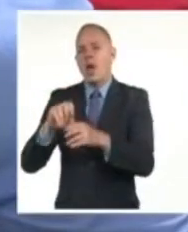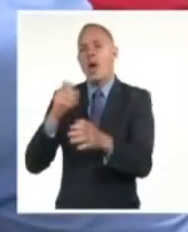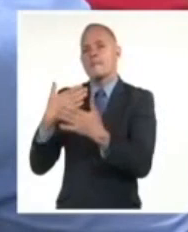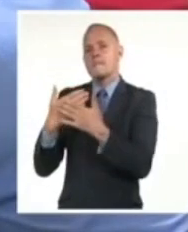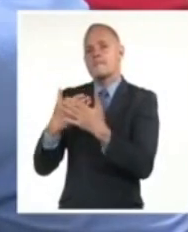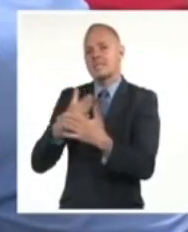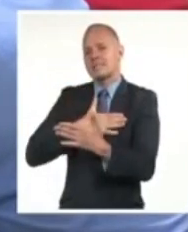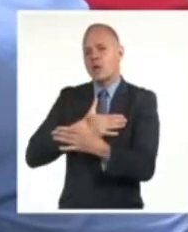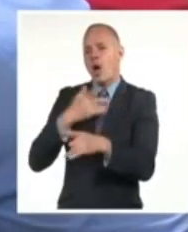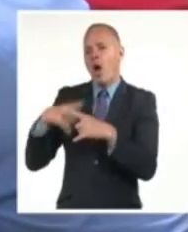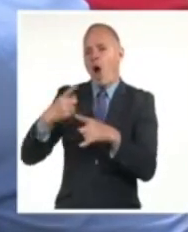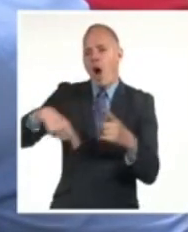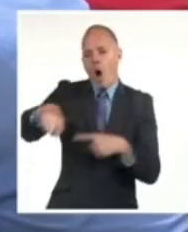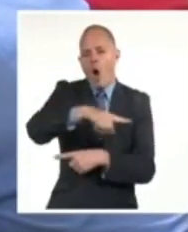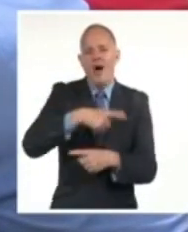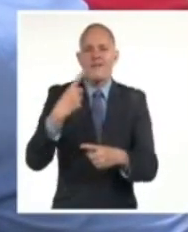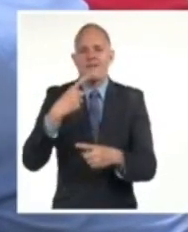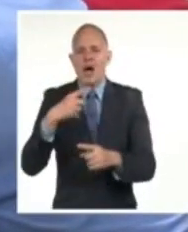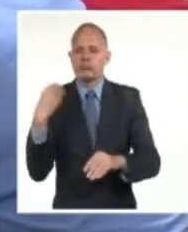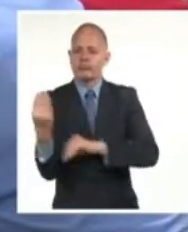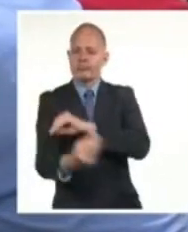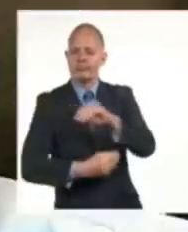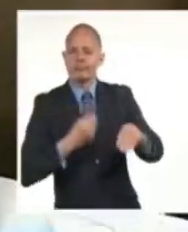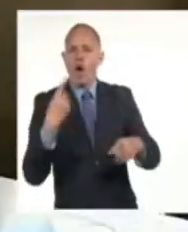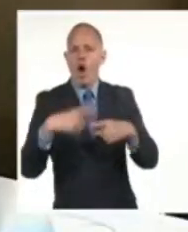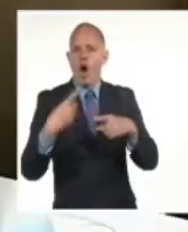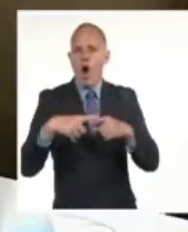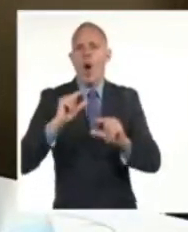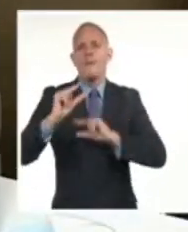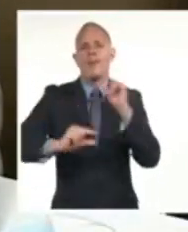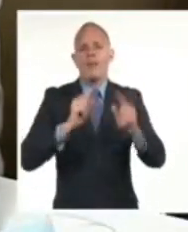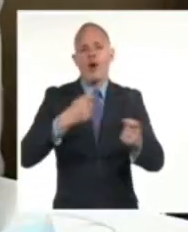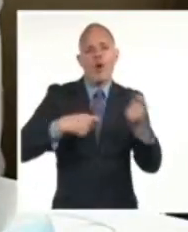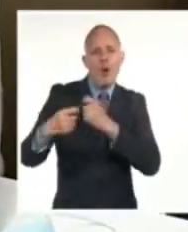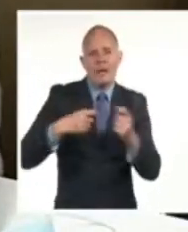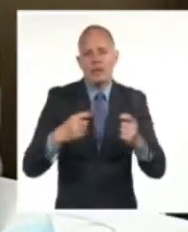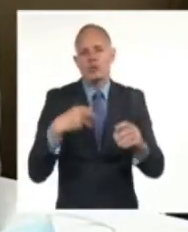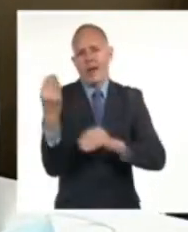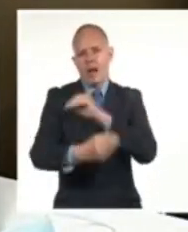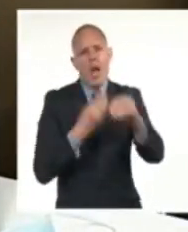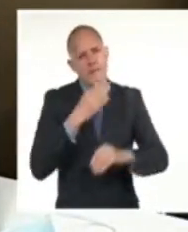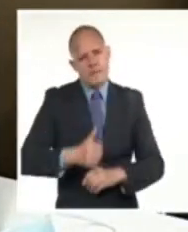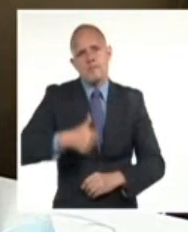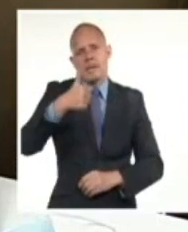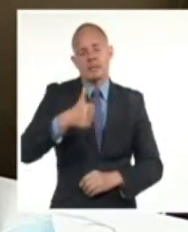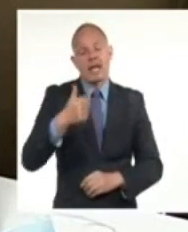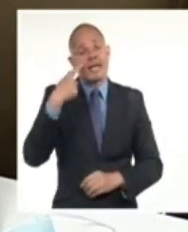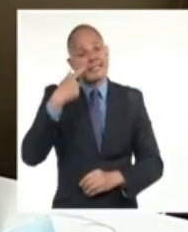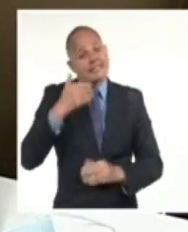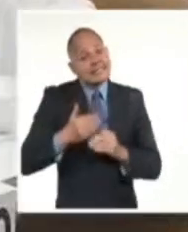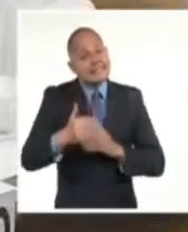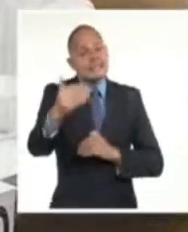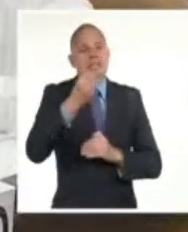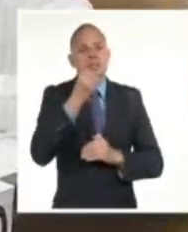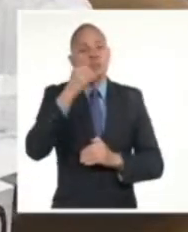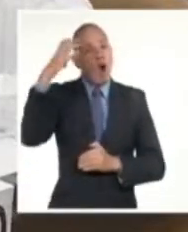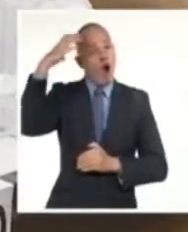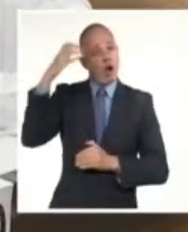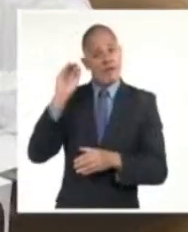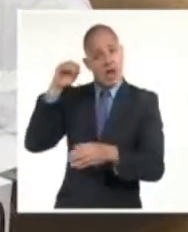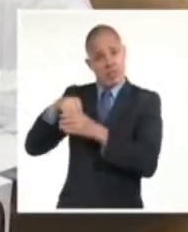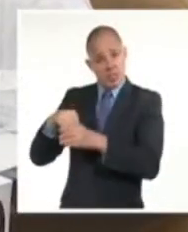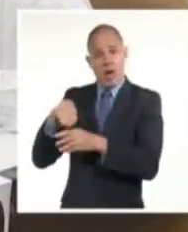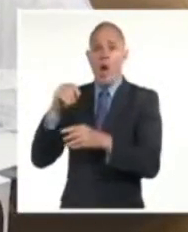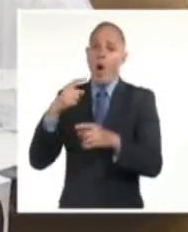sector y concluir el proceso de transformación del comercio son elementos que contribuirán al perfeccionamiento del sector estatal y no